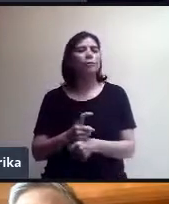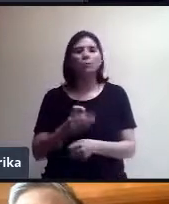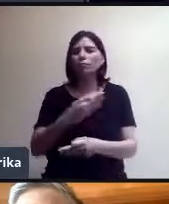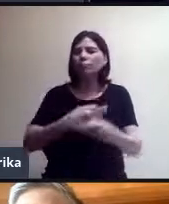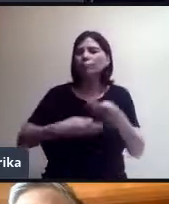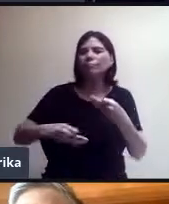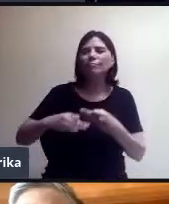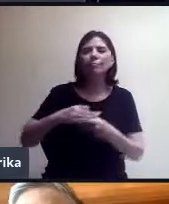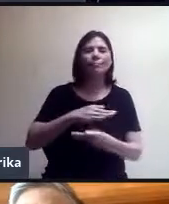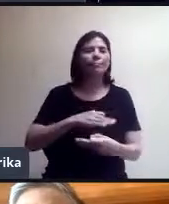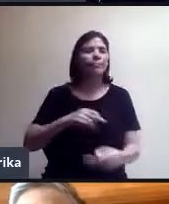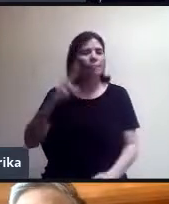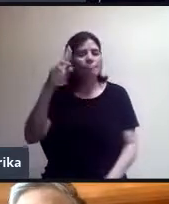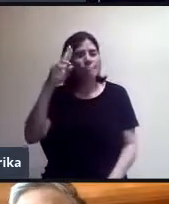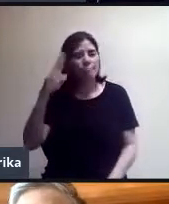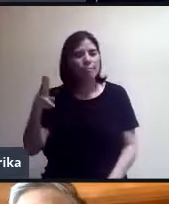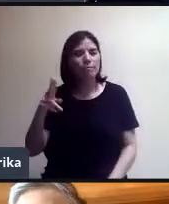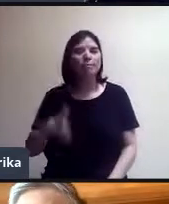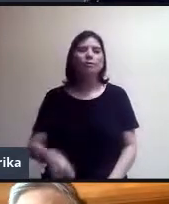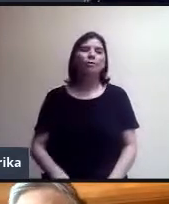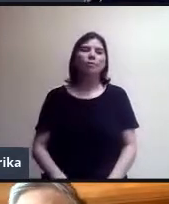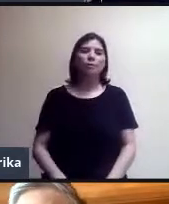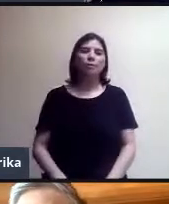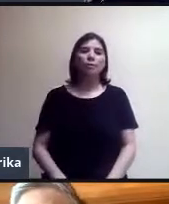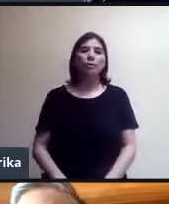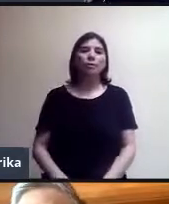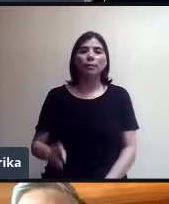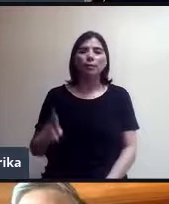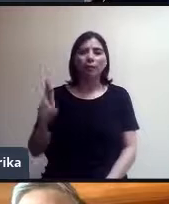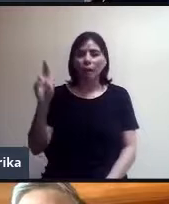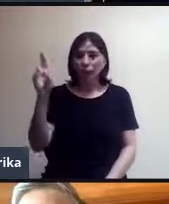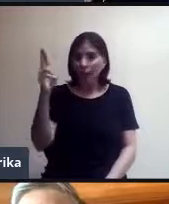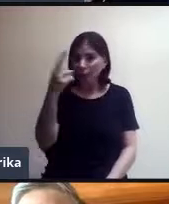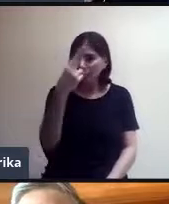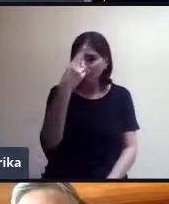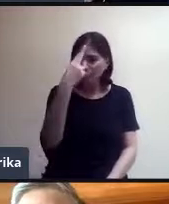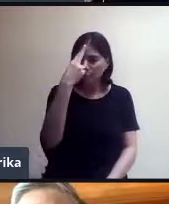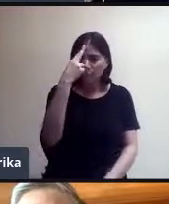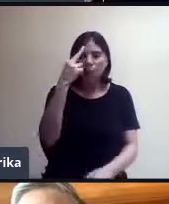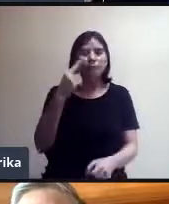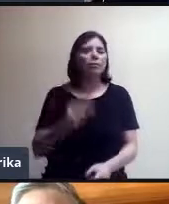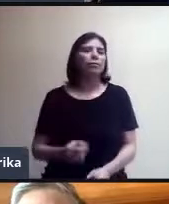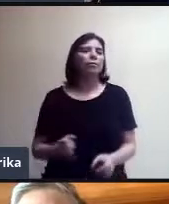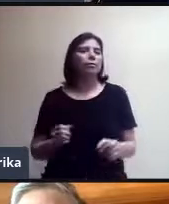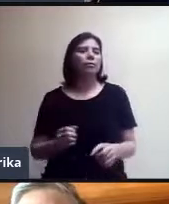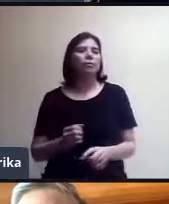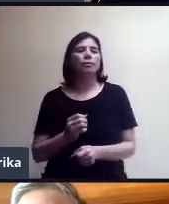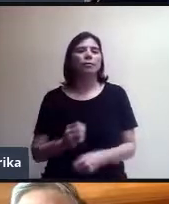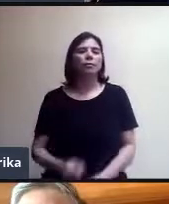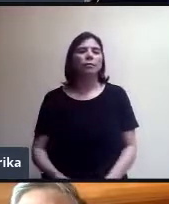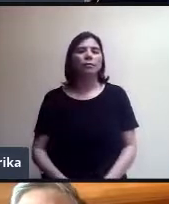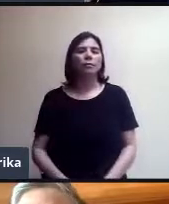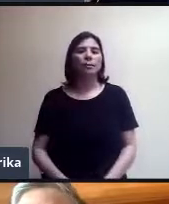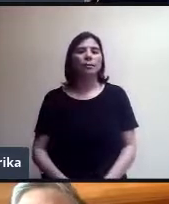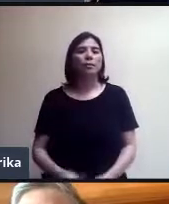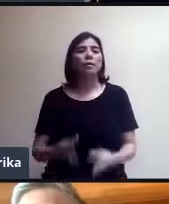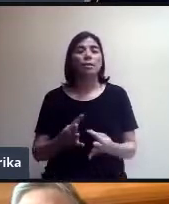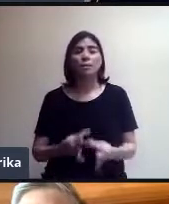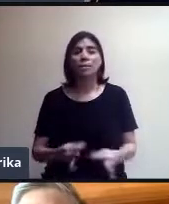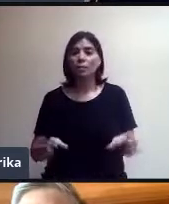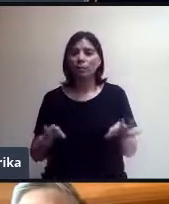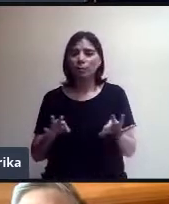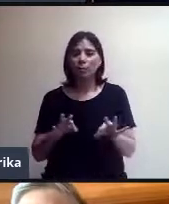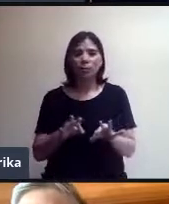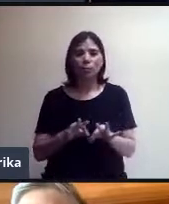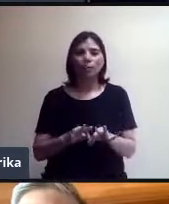a todas las maestras y maestros. Reconocer, como siempre, este gran esfuerzo que se está haciendo. Y es importante aprovechar